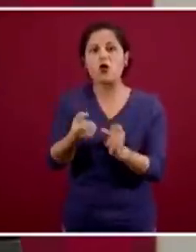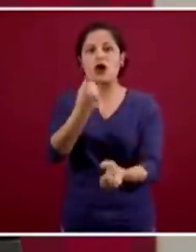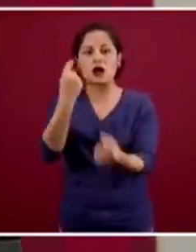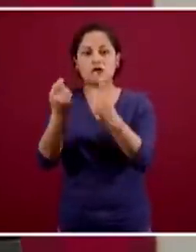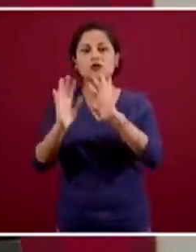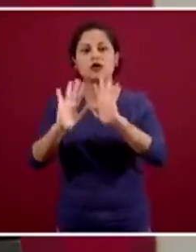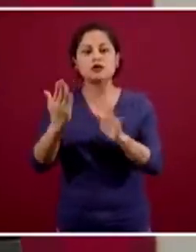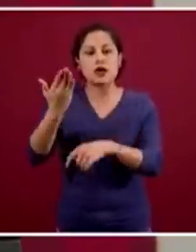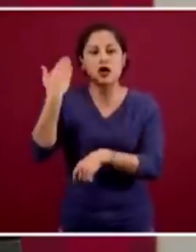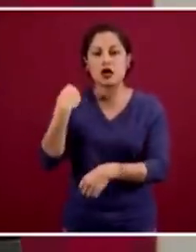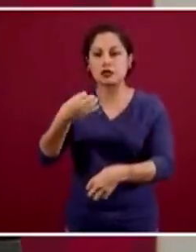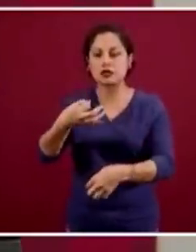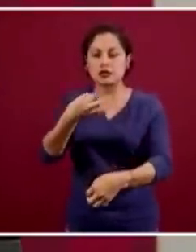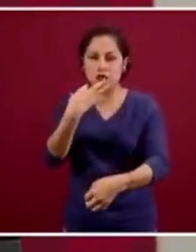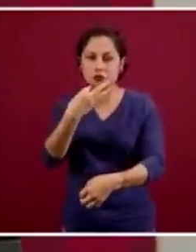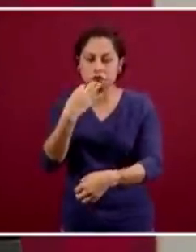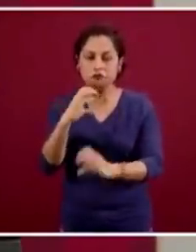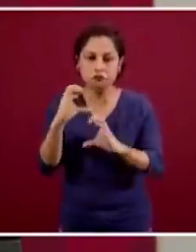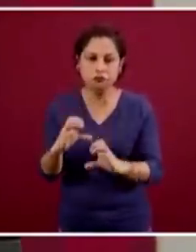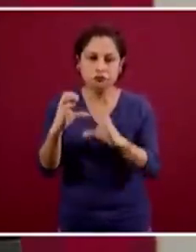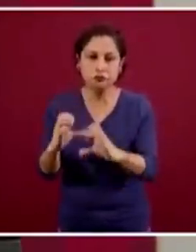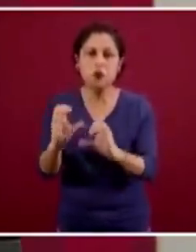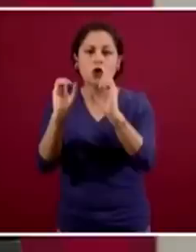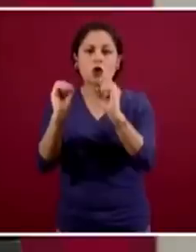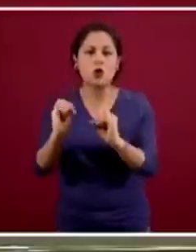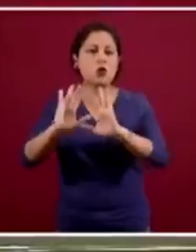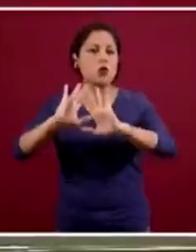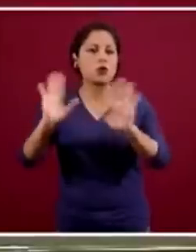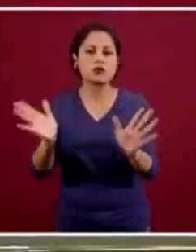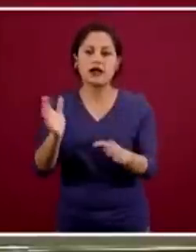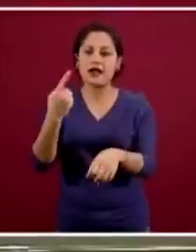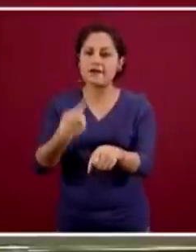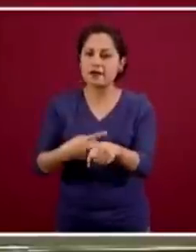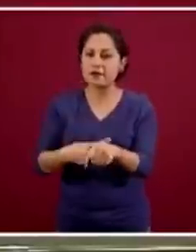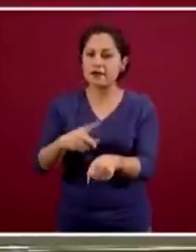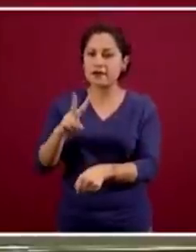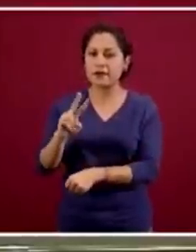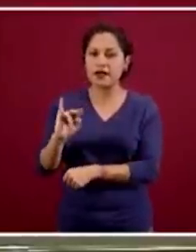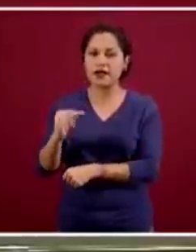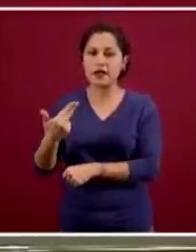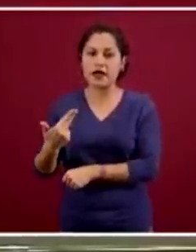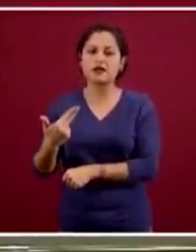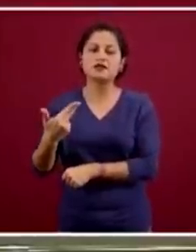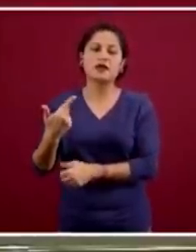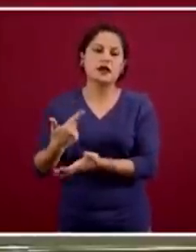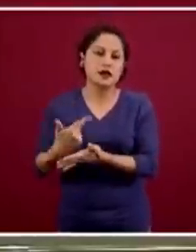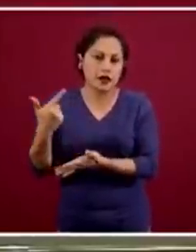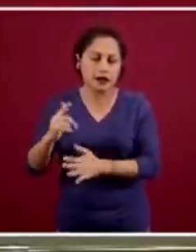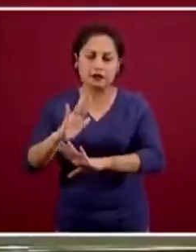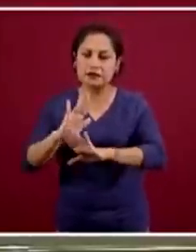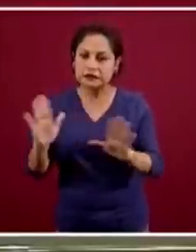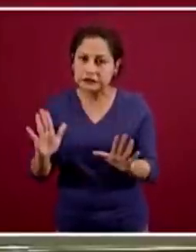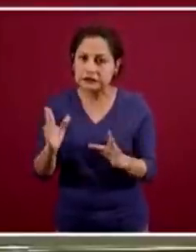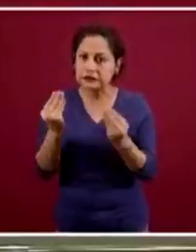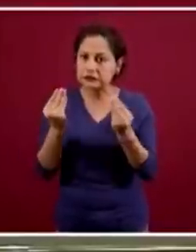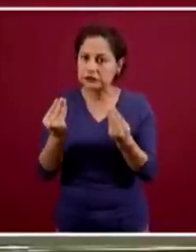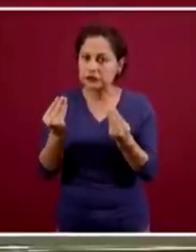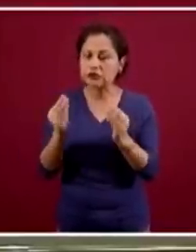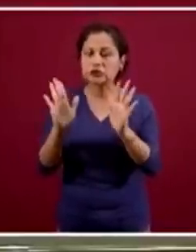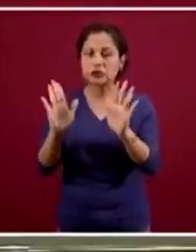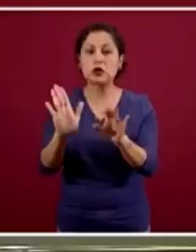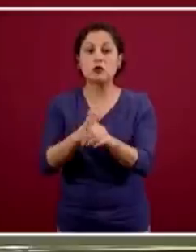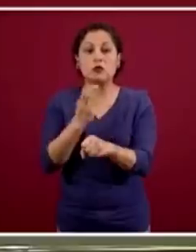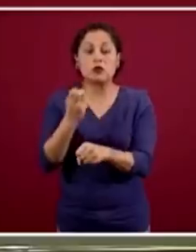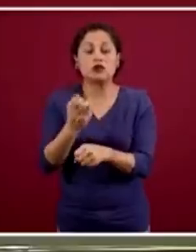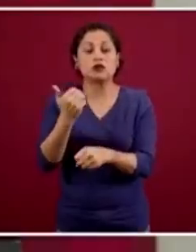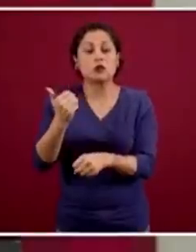avanzado deterioro del estado de inmunidad al momento de su diagnóstico y por eso el llamado es, siempre lo hemos